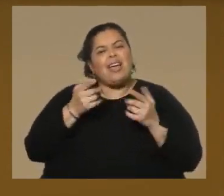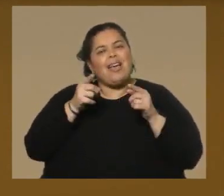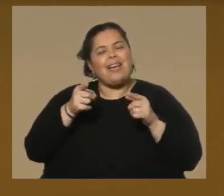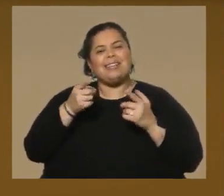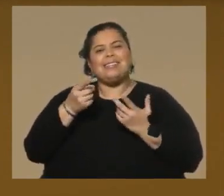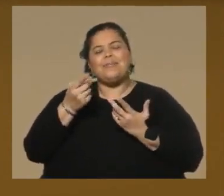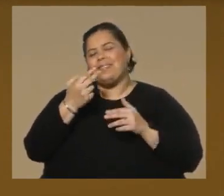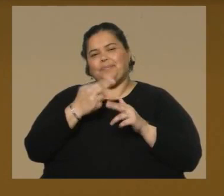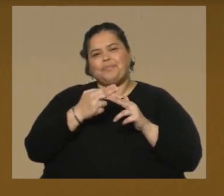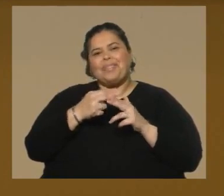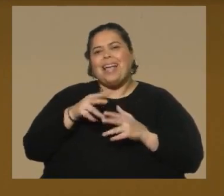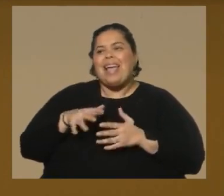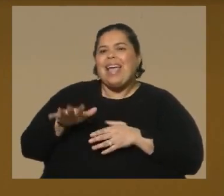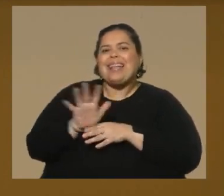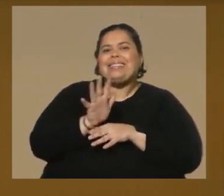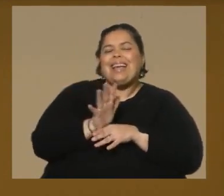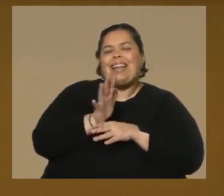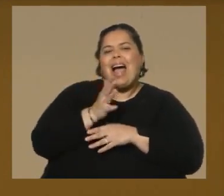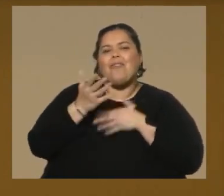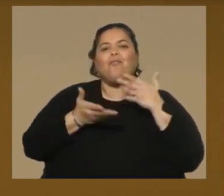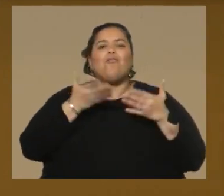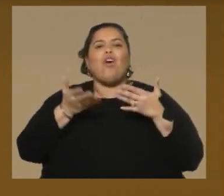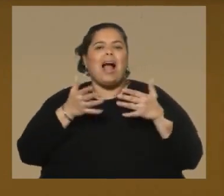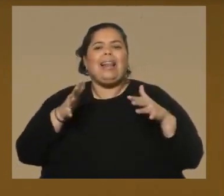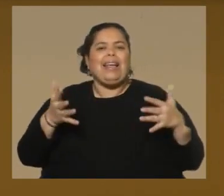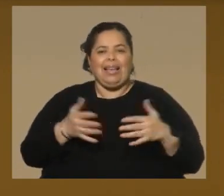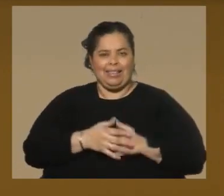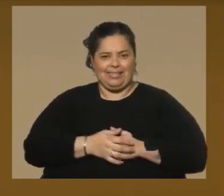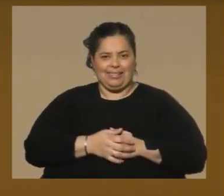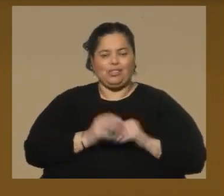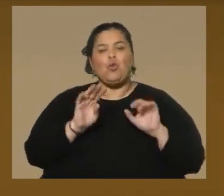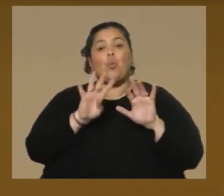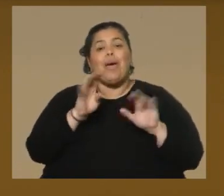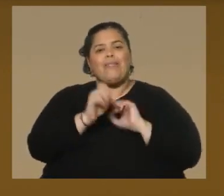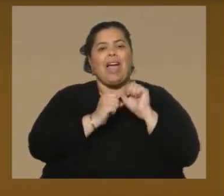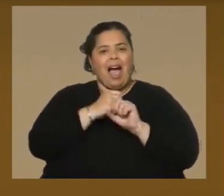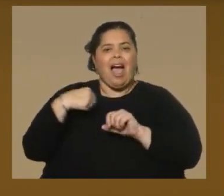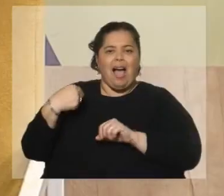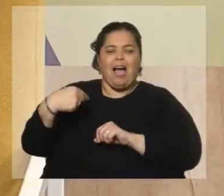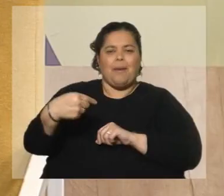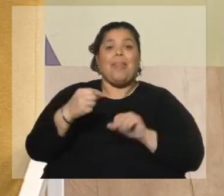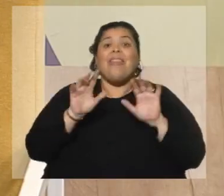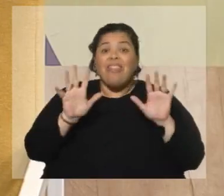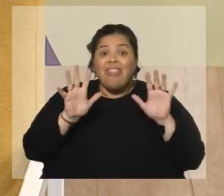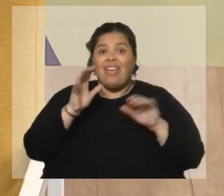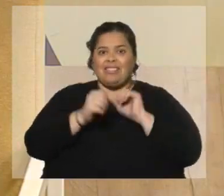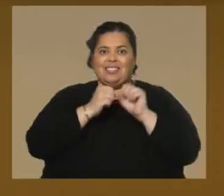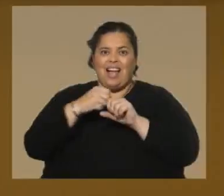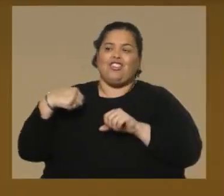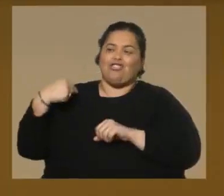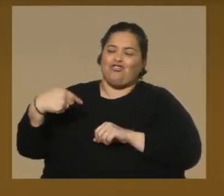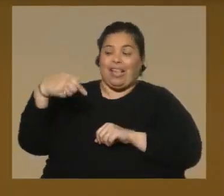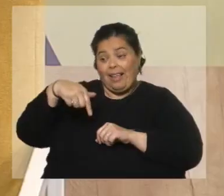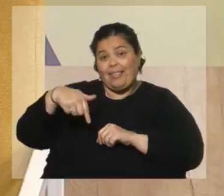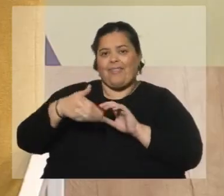escena vocal, para después profundizar en lo que es, lleva a que sean nueve ediciones. Diez, ¿no? Sería la